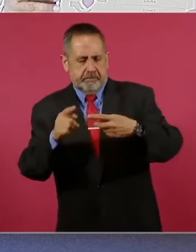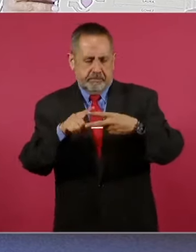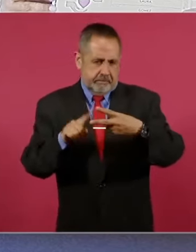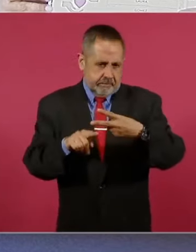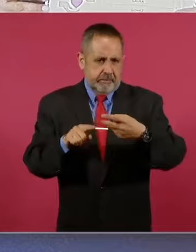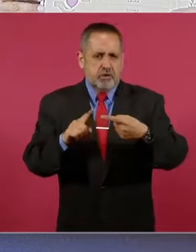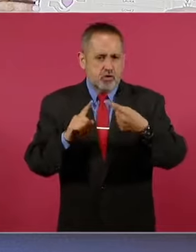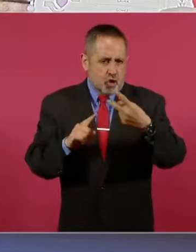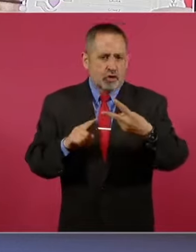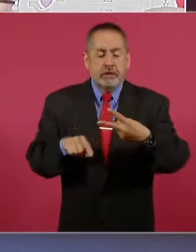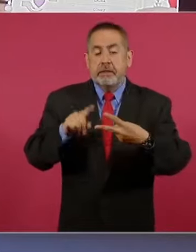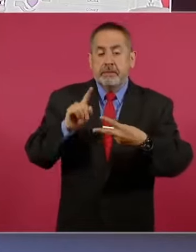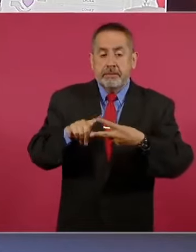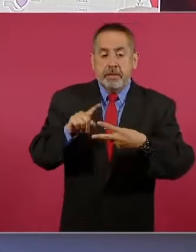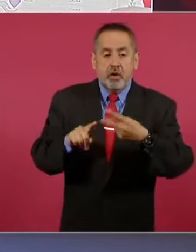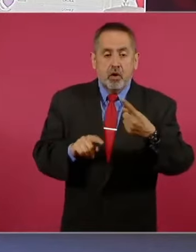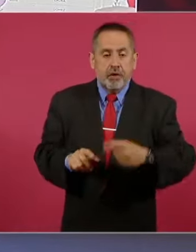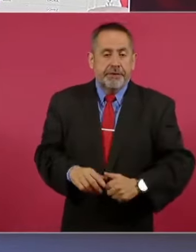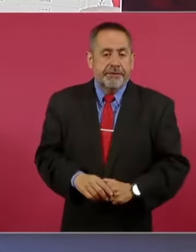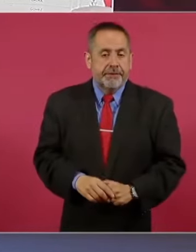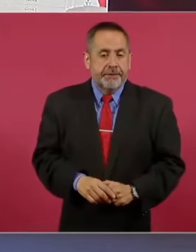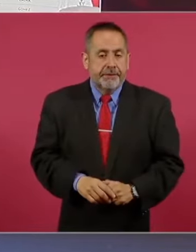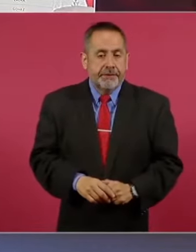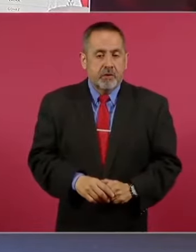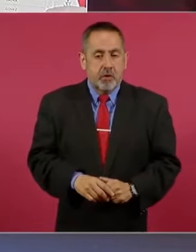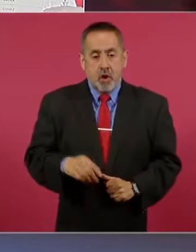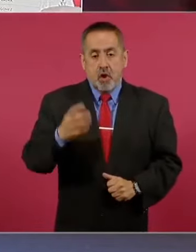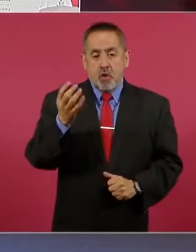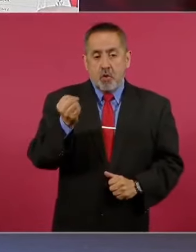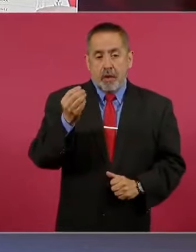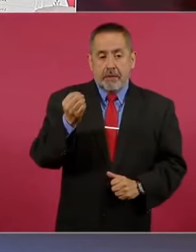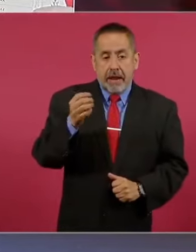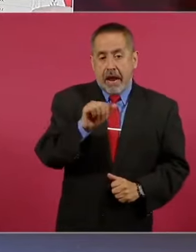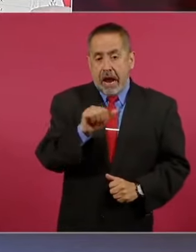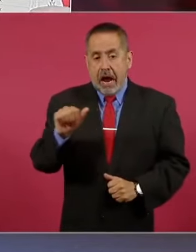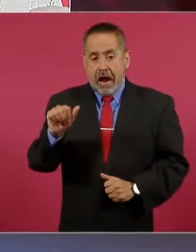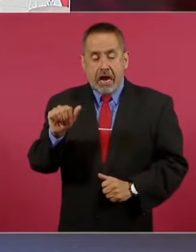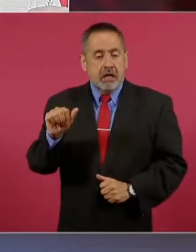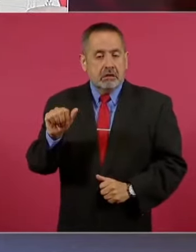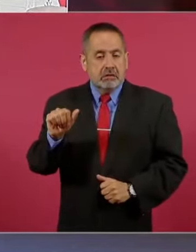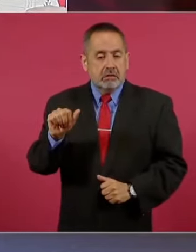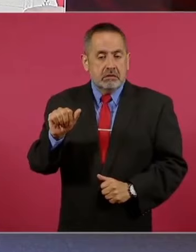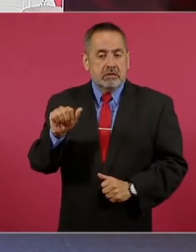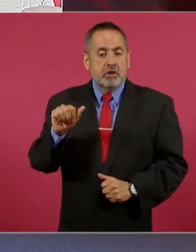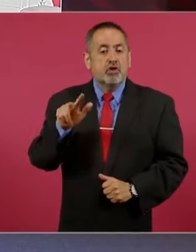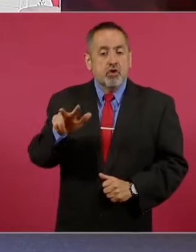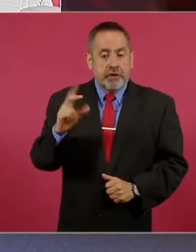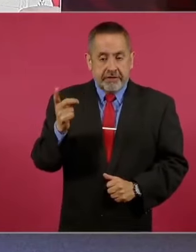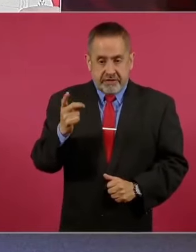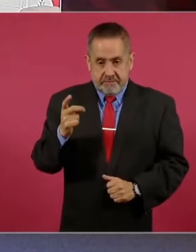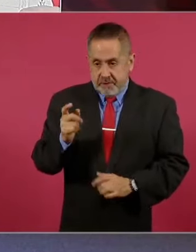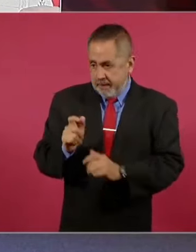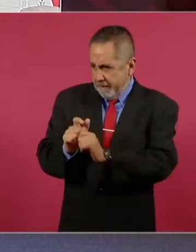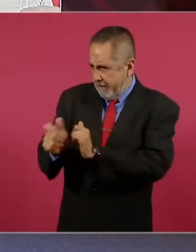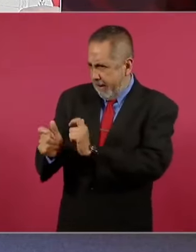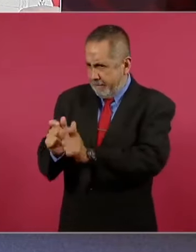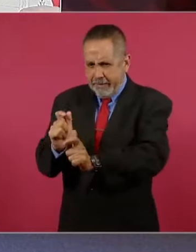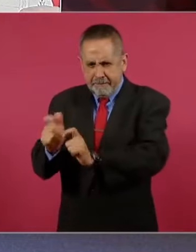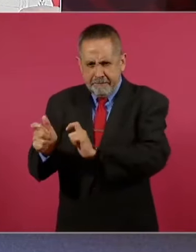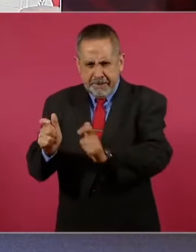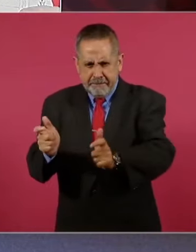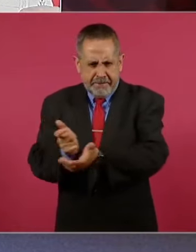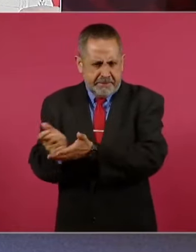del 9 al 18 de diciembre